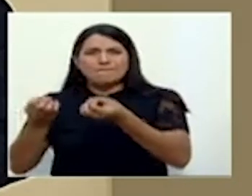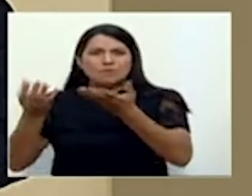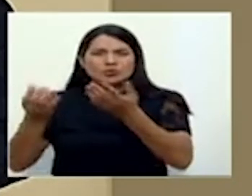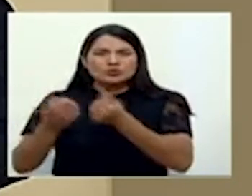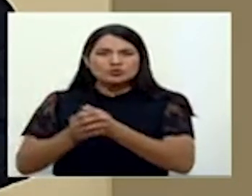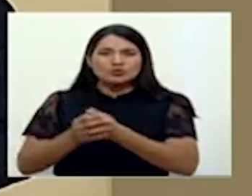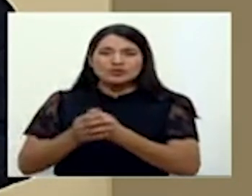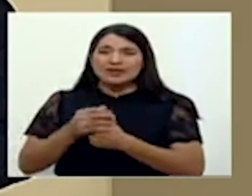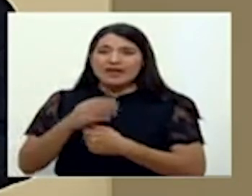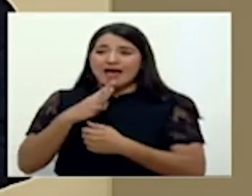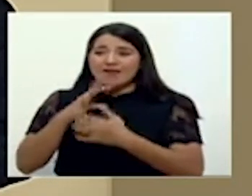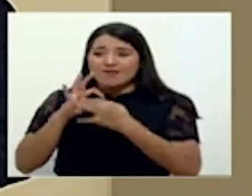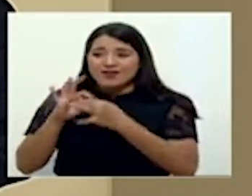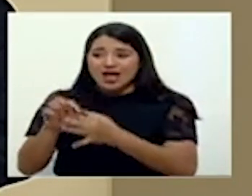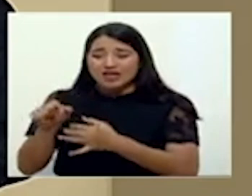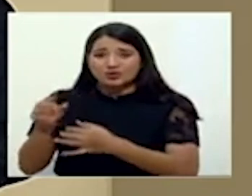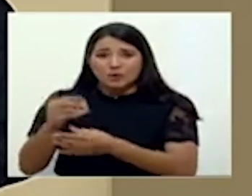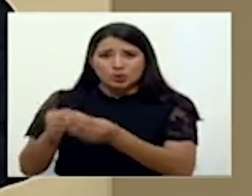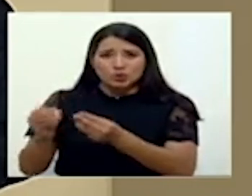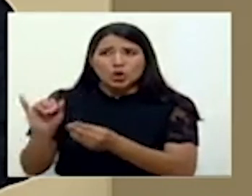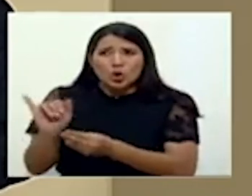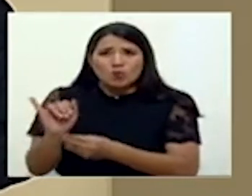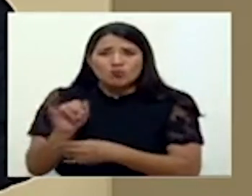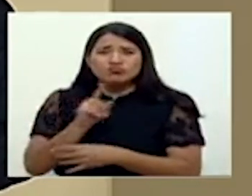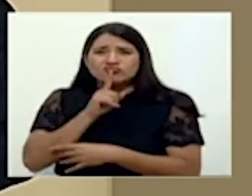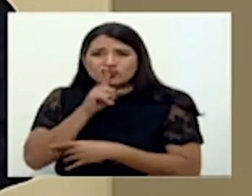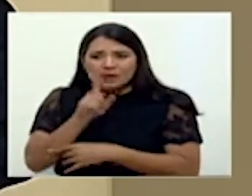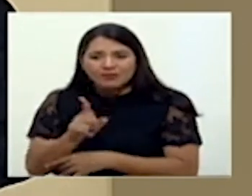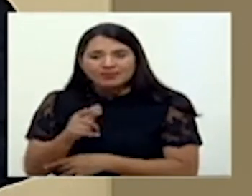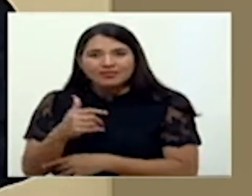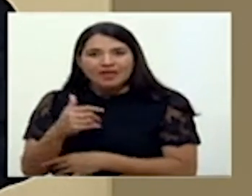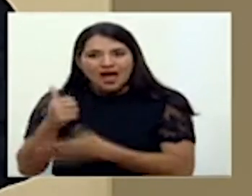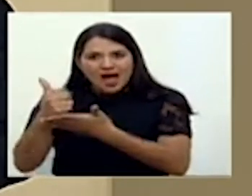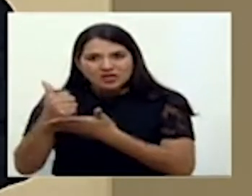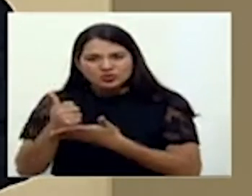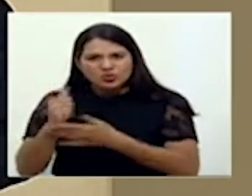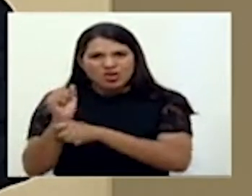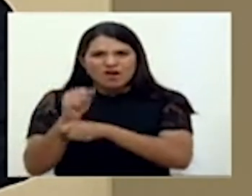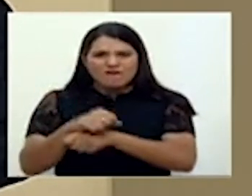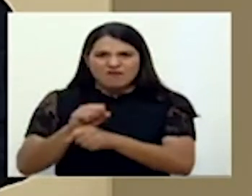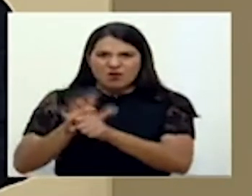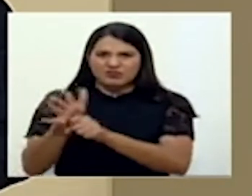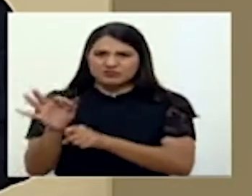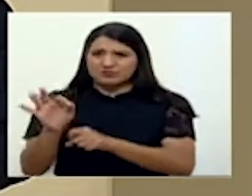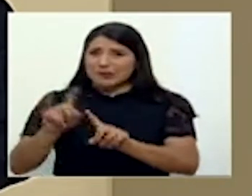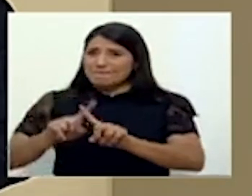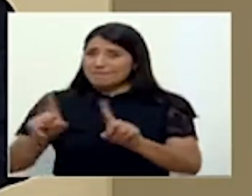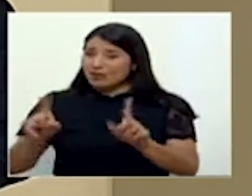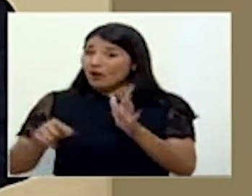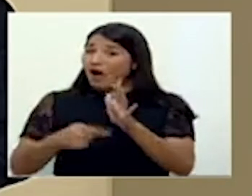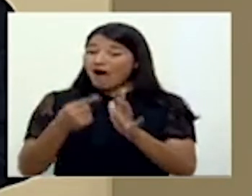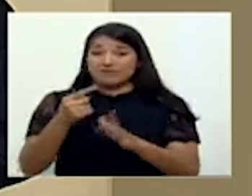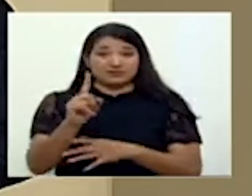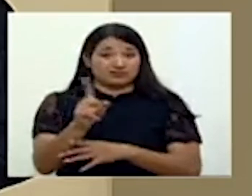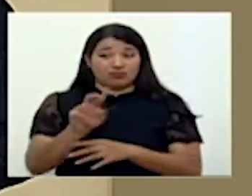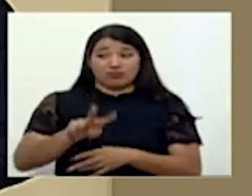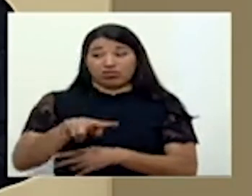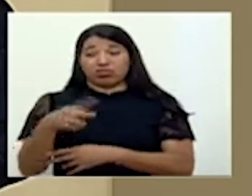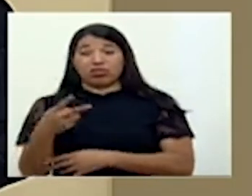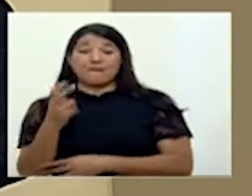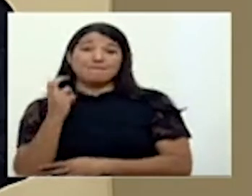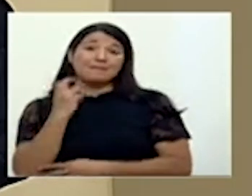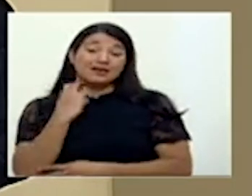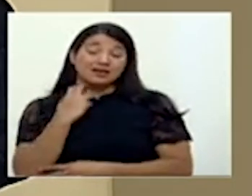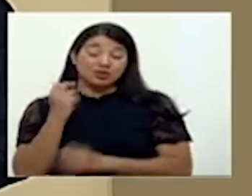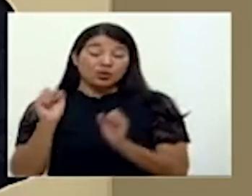de estos productos como que si de verdad fueran efectivos y más bien se convierten en venenos algunos de ellos, pueden más bien provocar